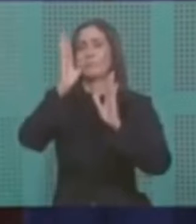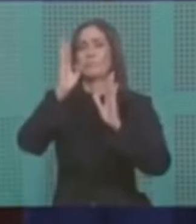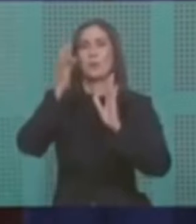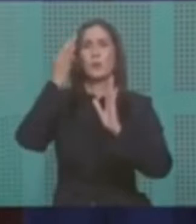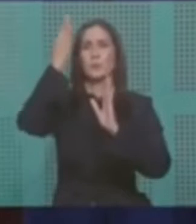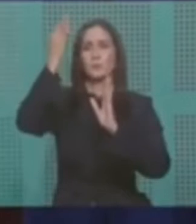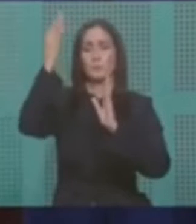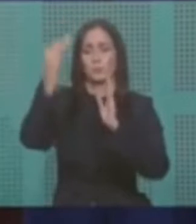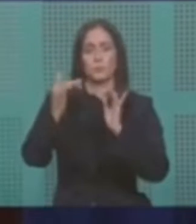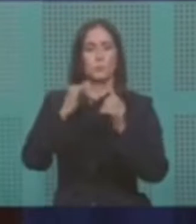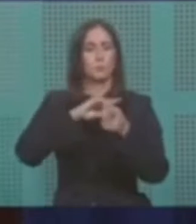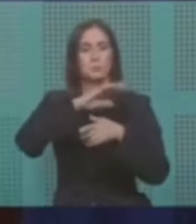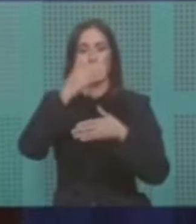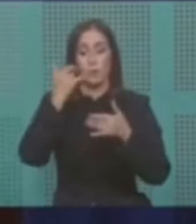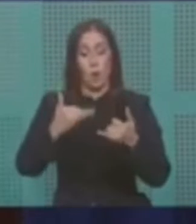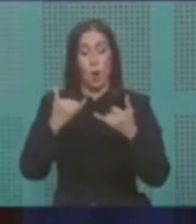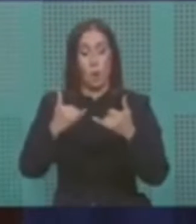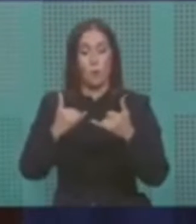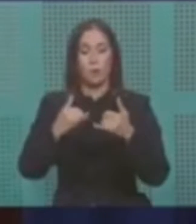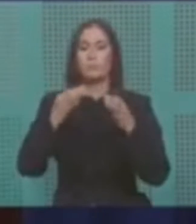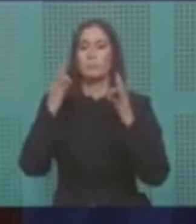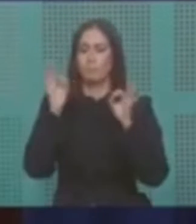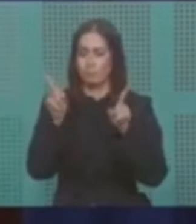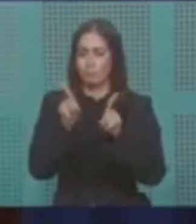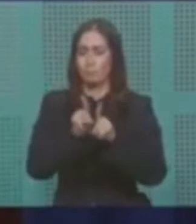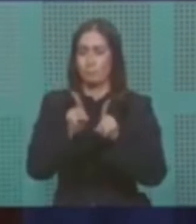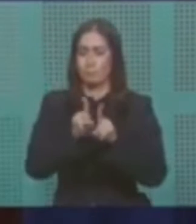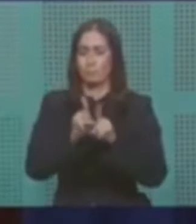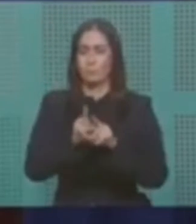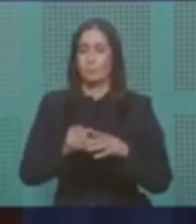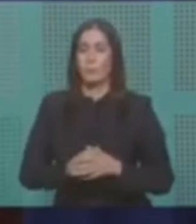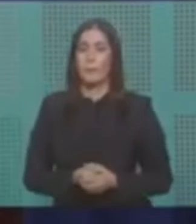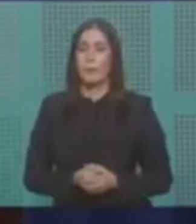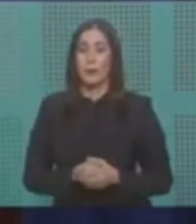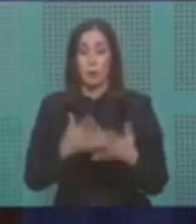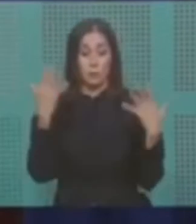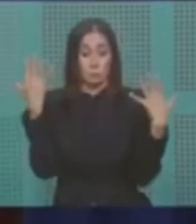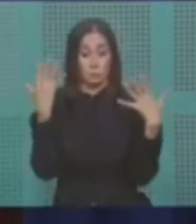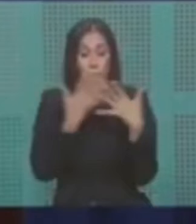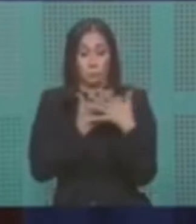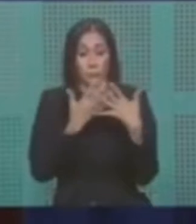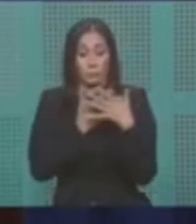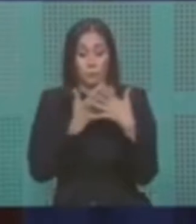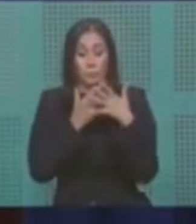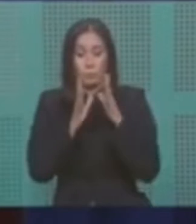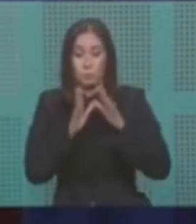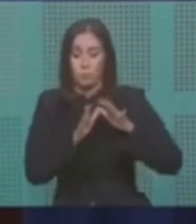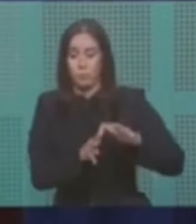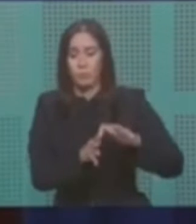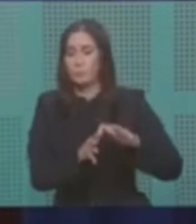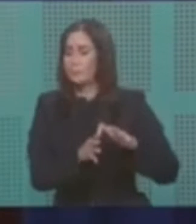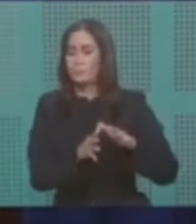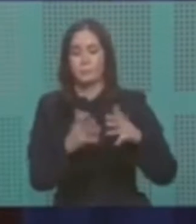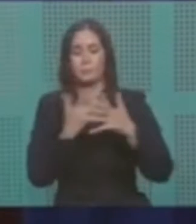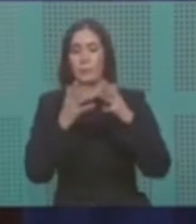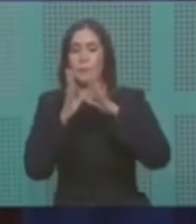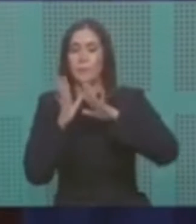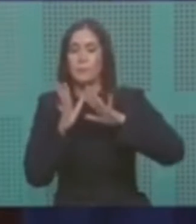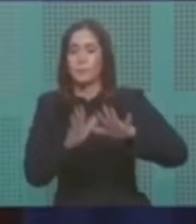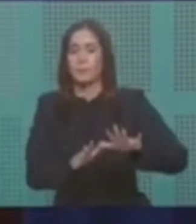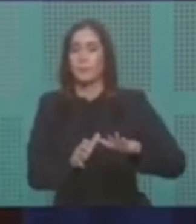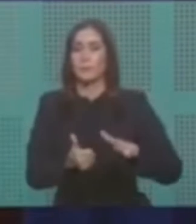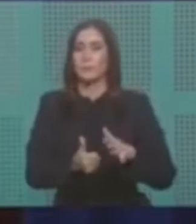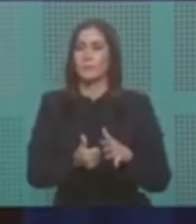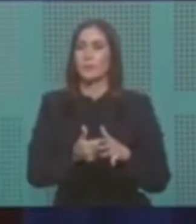y esta vez no será la excepción. No dejemos que el miedo nuble nuestra mirada, despojémonos de todo egoísmo